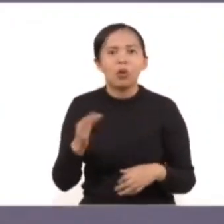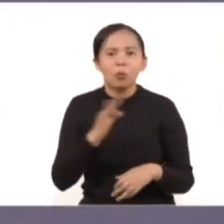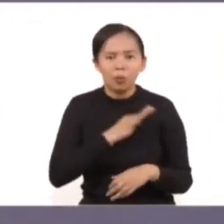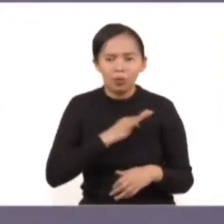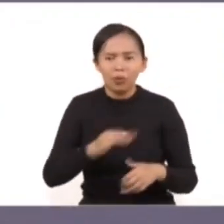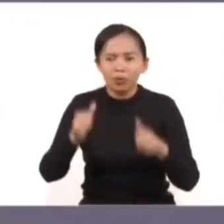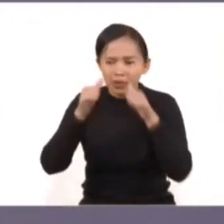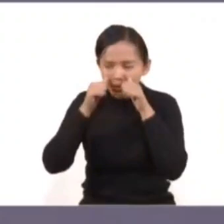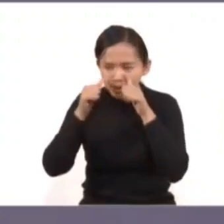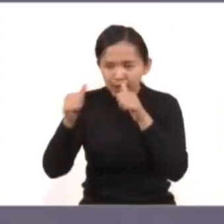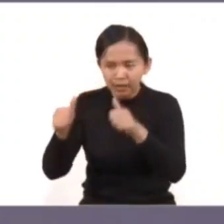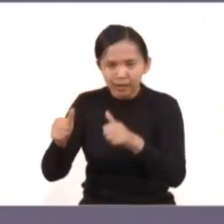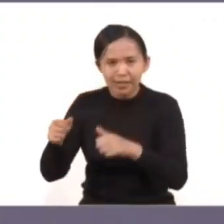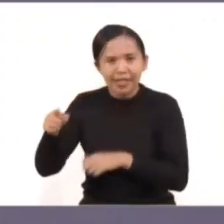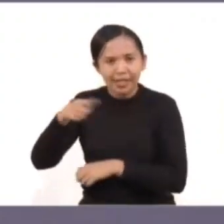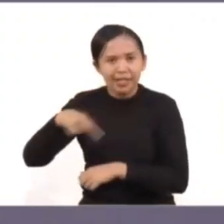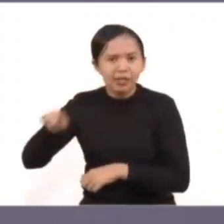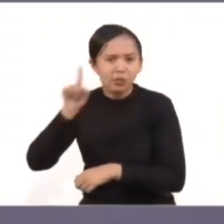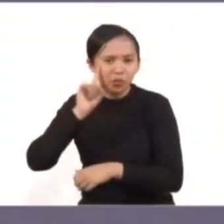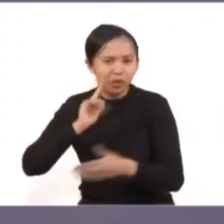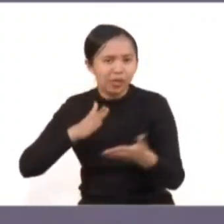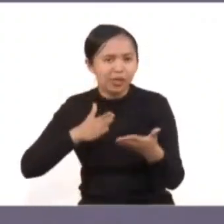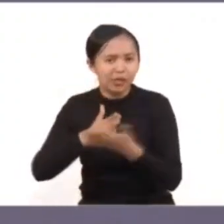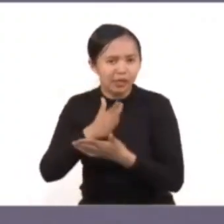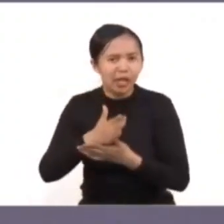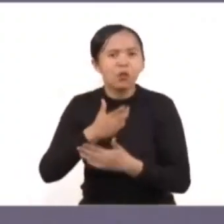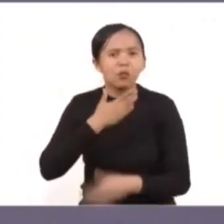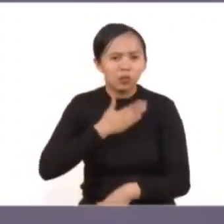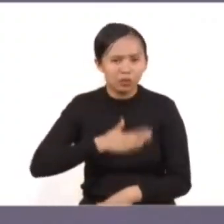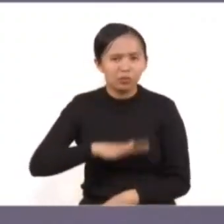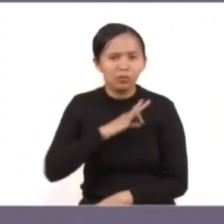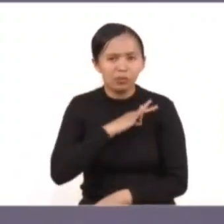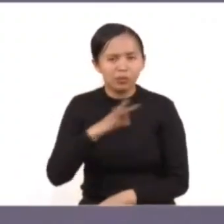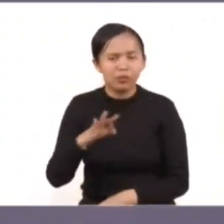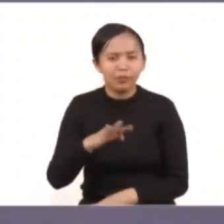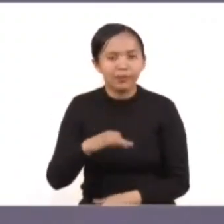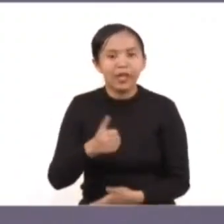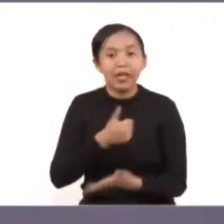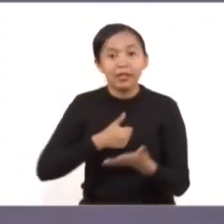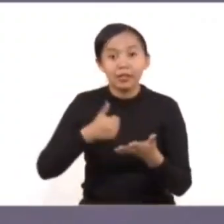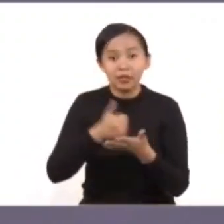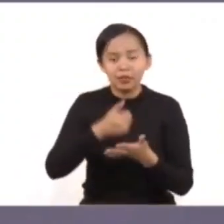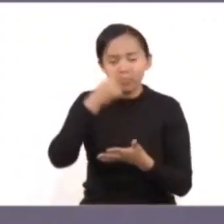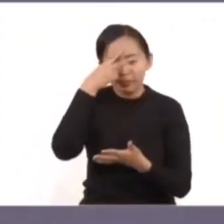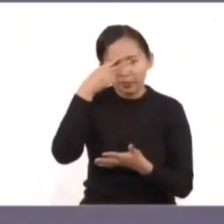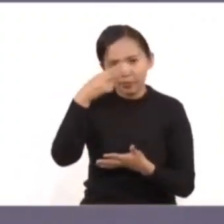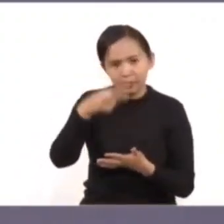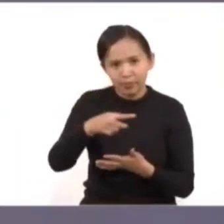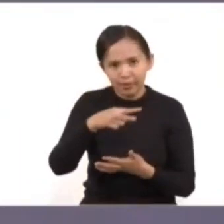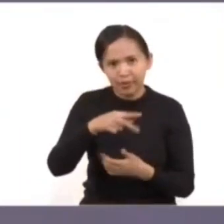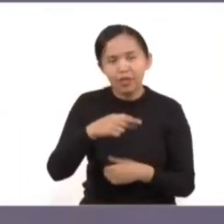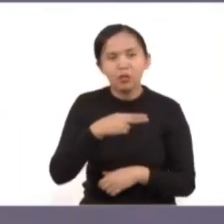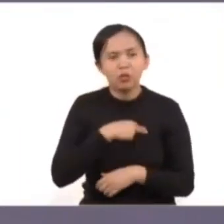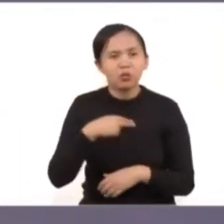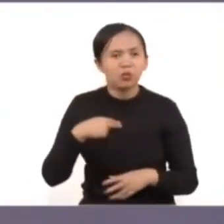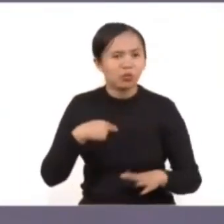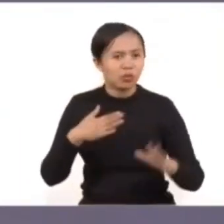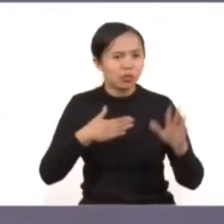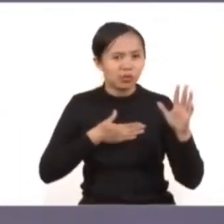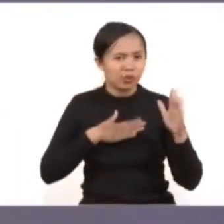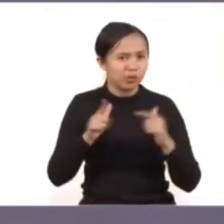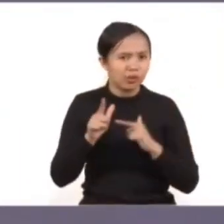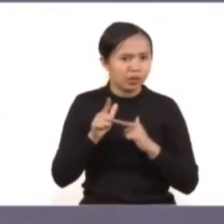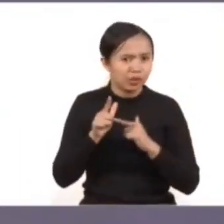a ese acceso a la justicia. Desde el Poder Judicial de la Ciudad de México refrendamos nuestro compromiso y en este